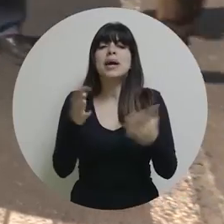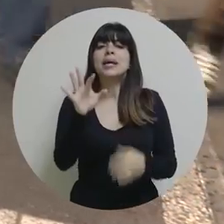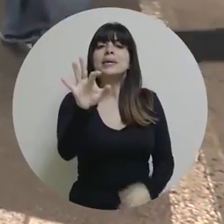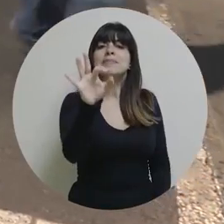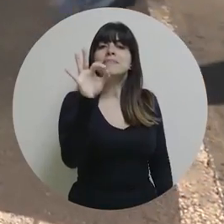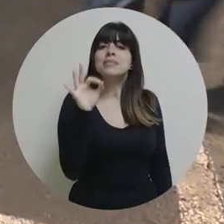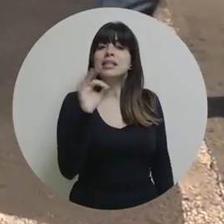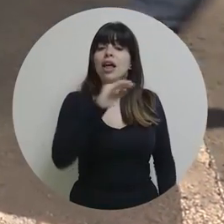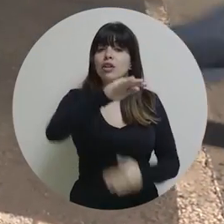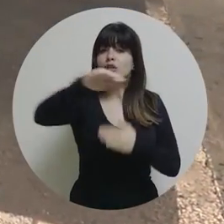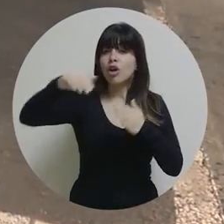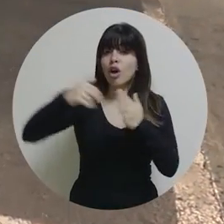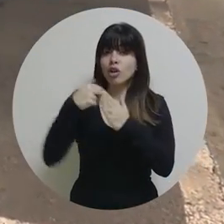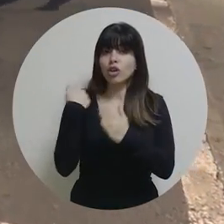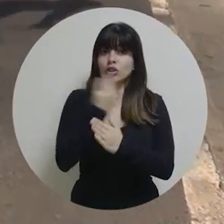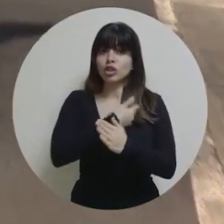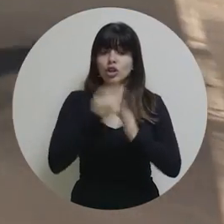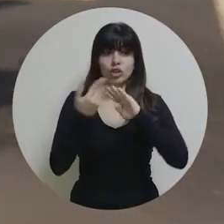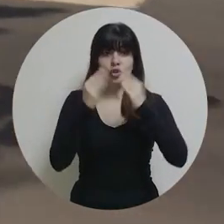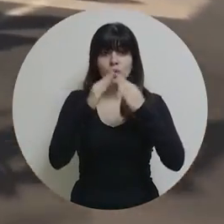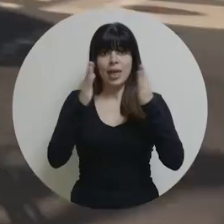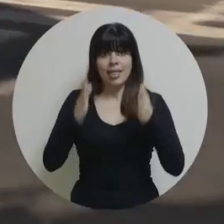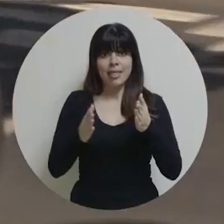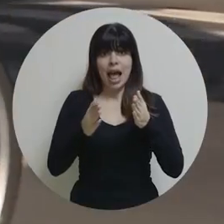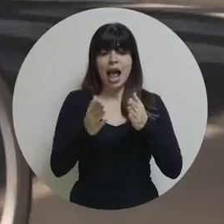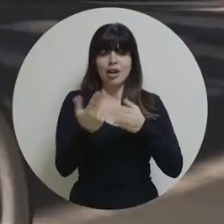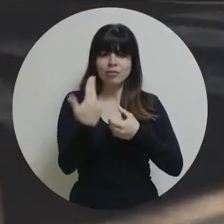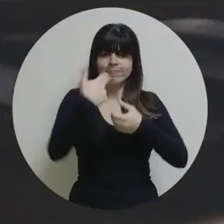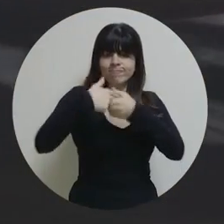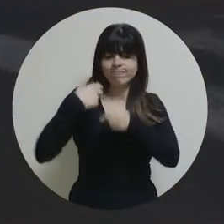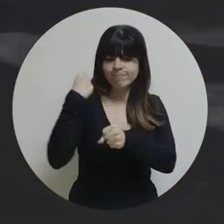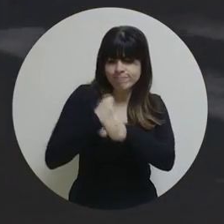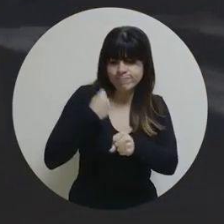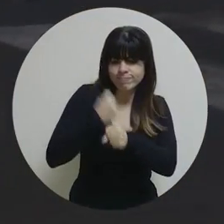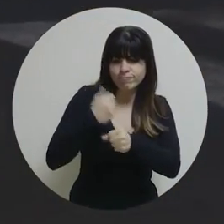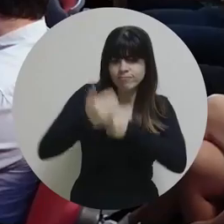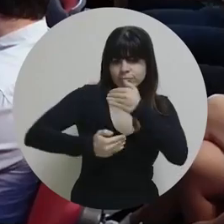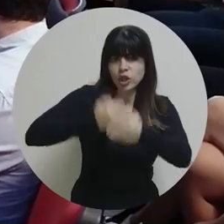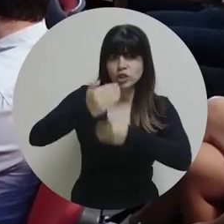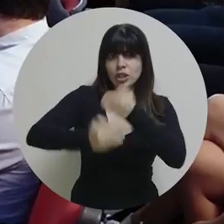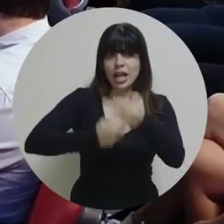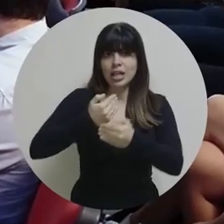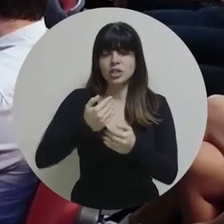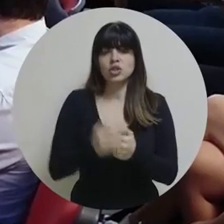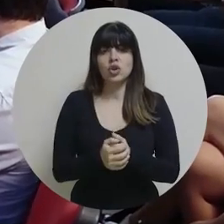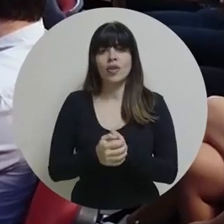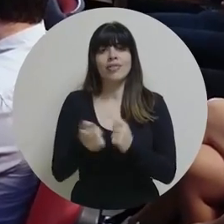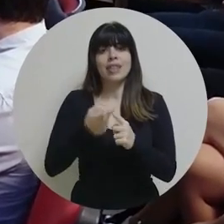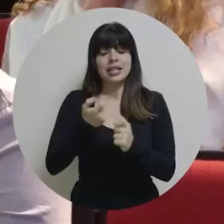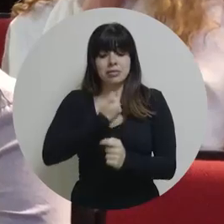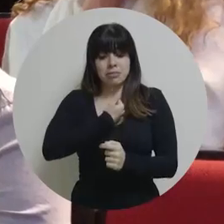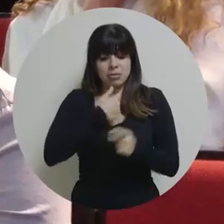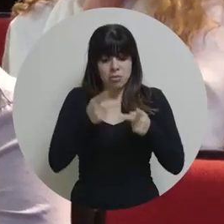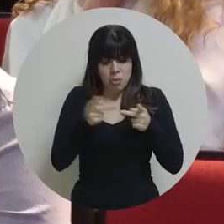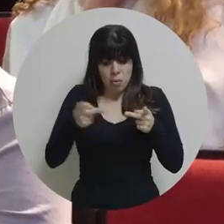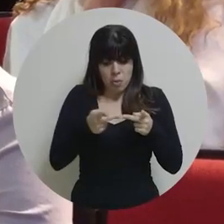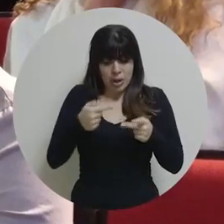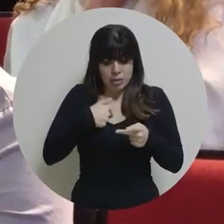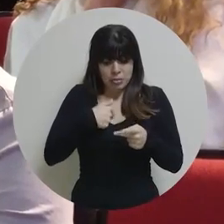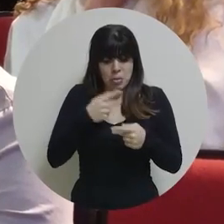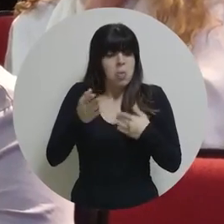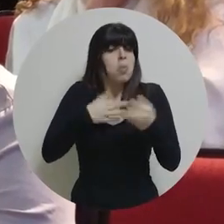invitación para todos nosotros como ciudadanos para llevar a cabo estos procesos. Desde nuestra posición,